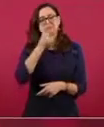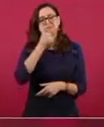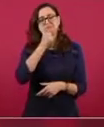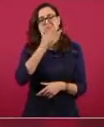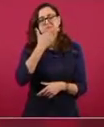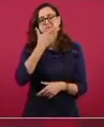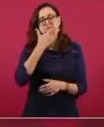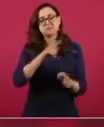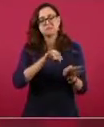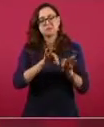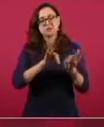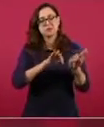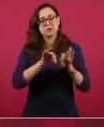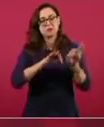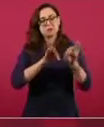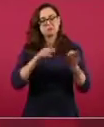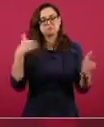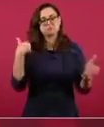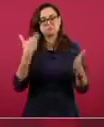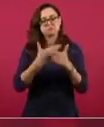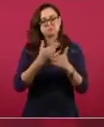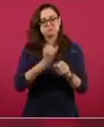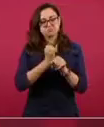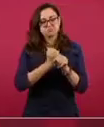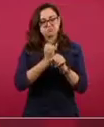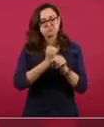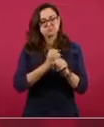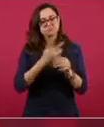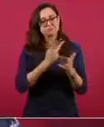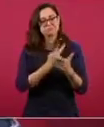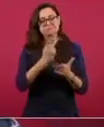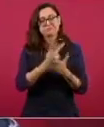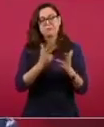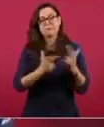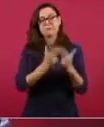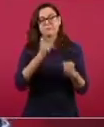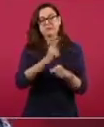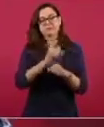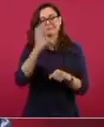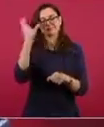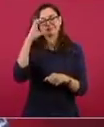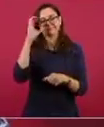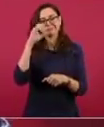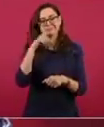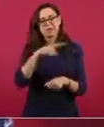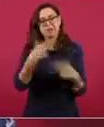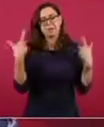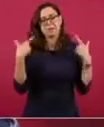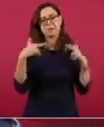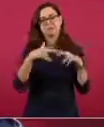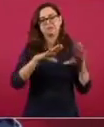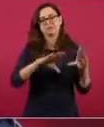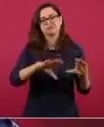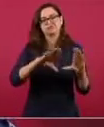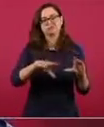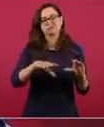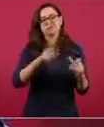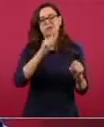como investigador, Premio Nacional de Ciencia, es maestro, entonces